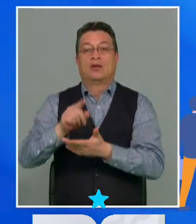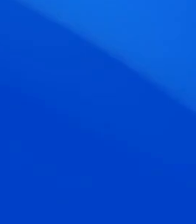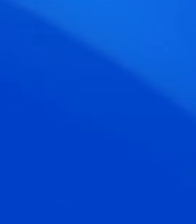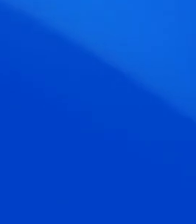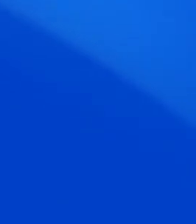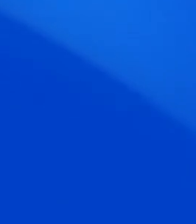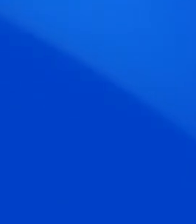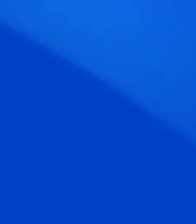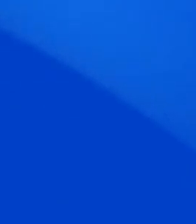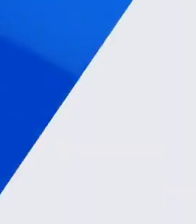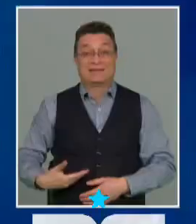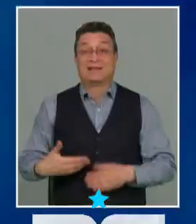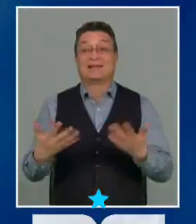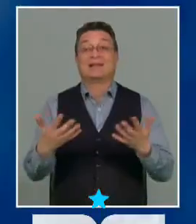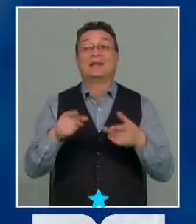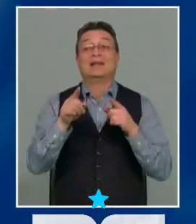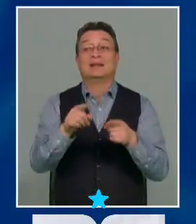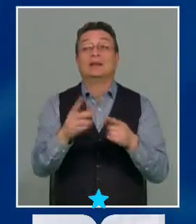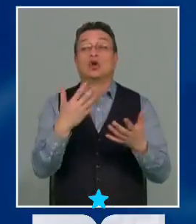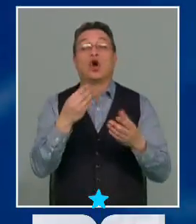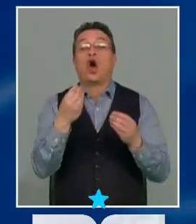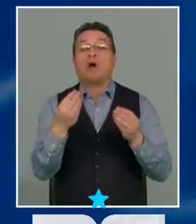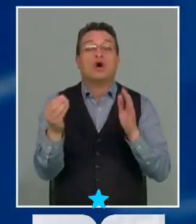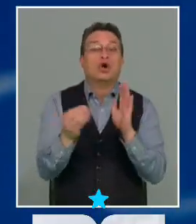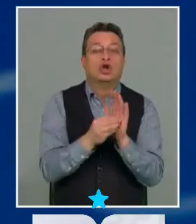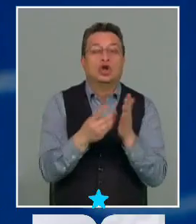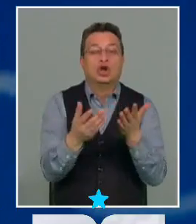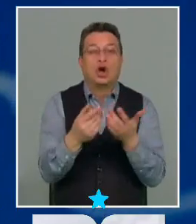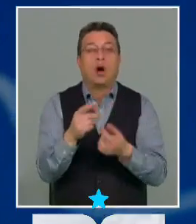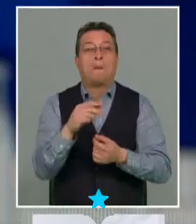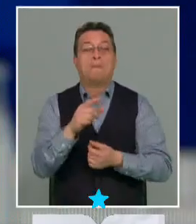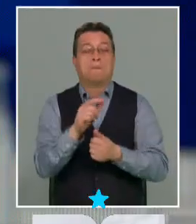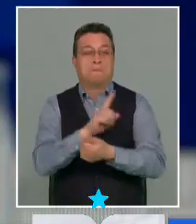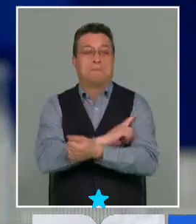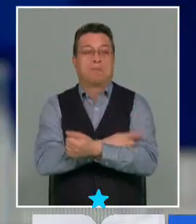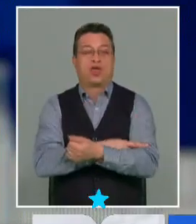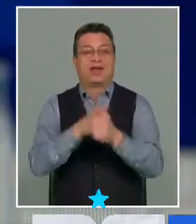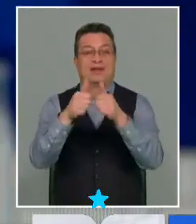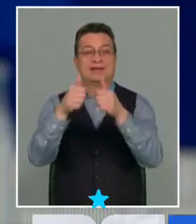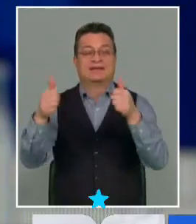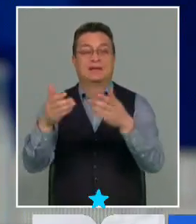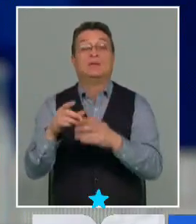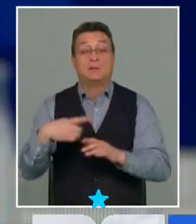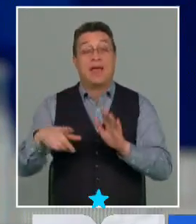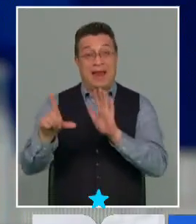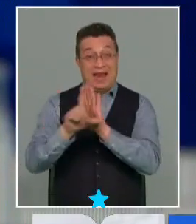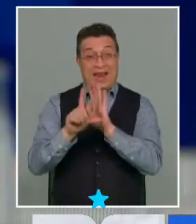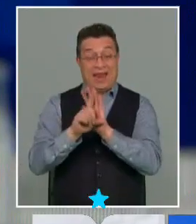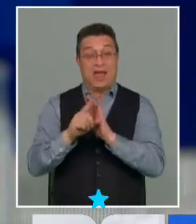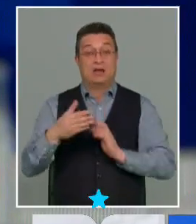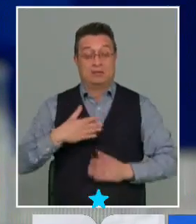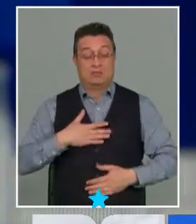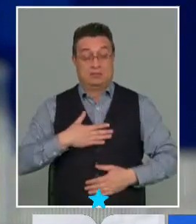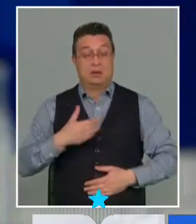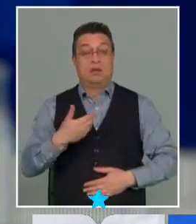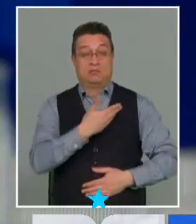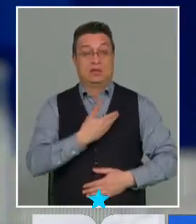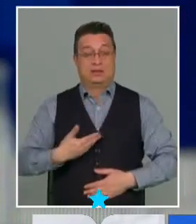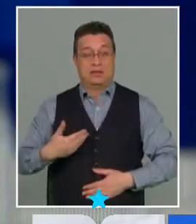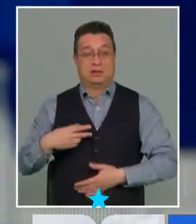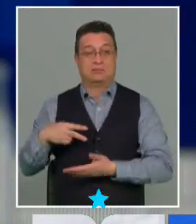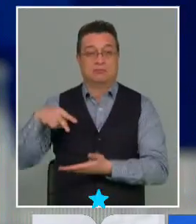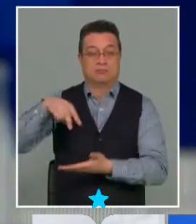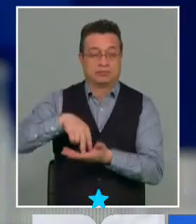el Presidente en esta propuesta y cómo se establece el Poder Ejecutivo. Estas leyes de concurrencia presidencial necesarias